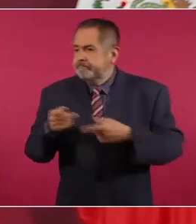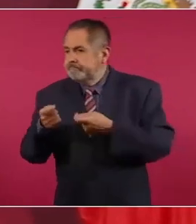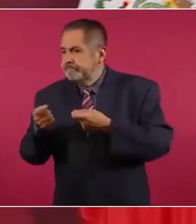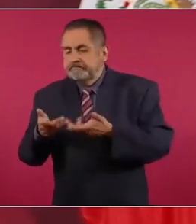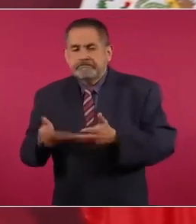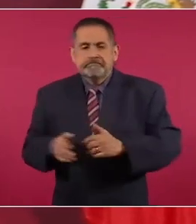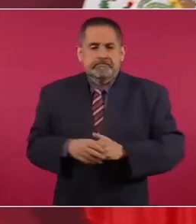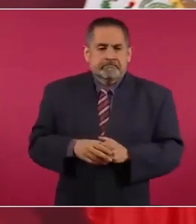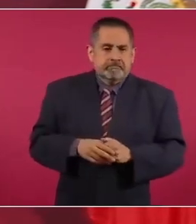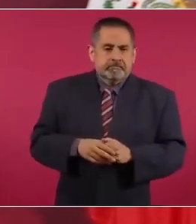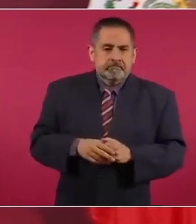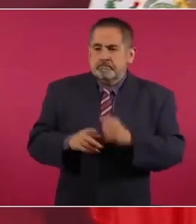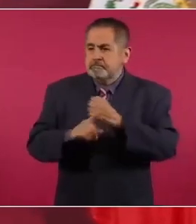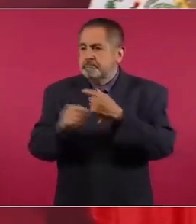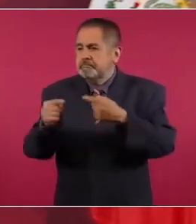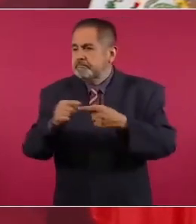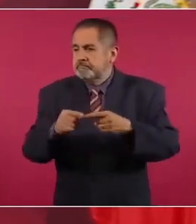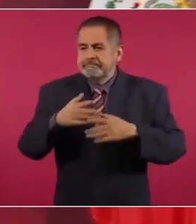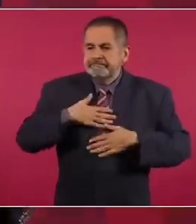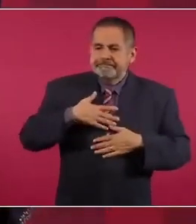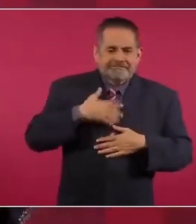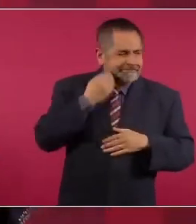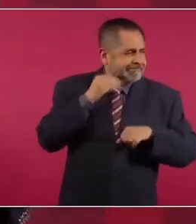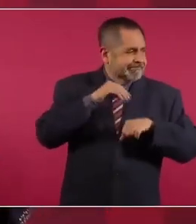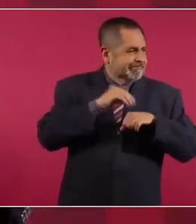el conflicto y en este caso